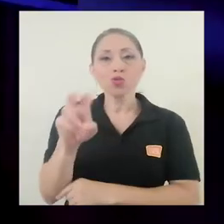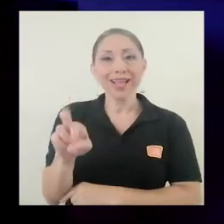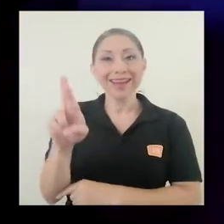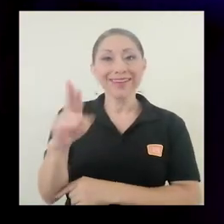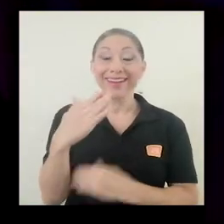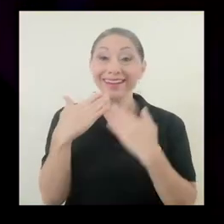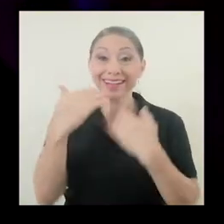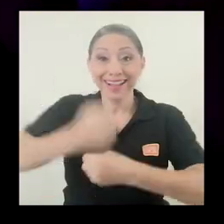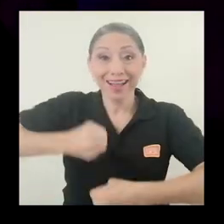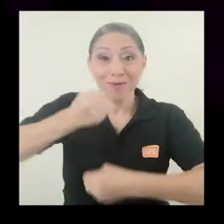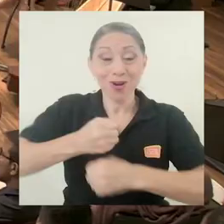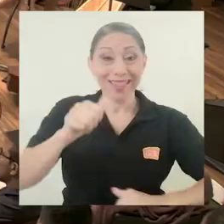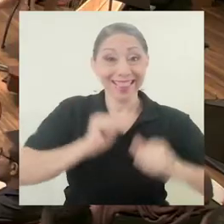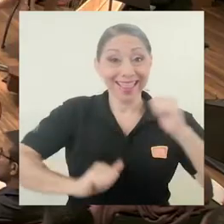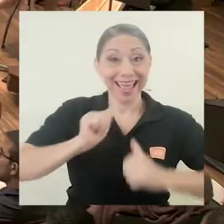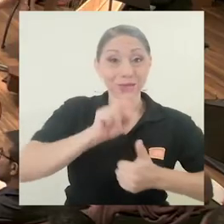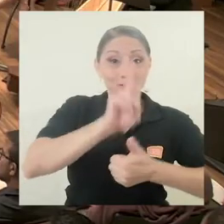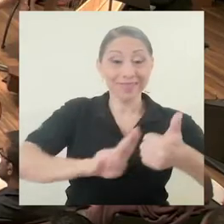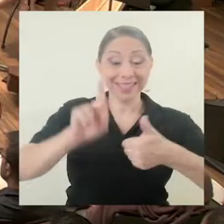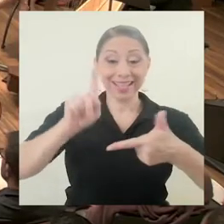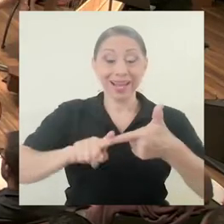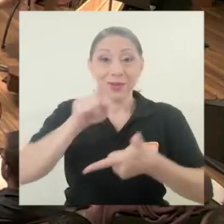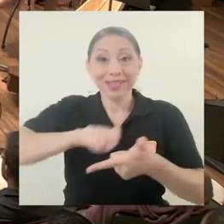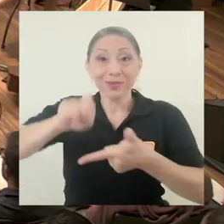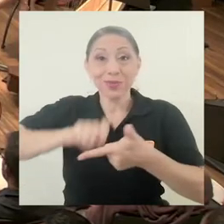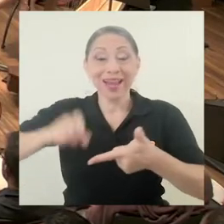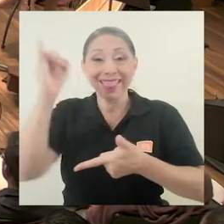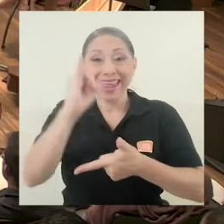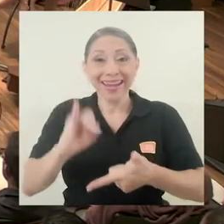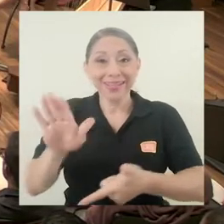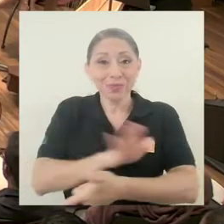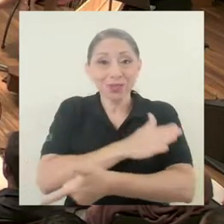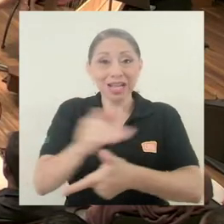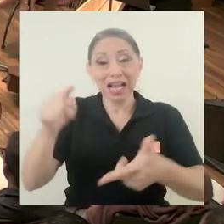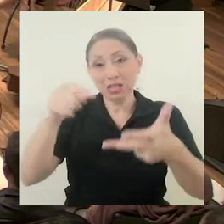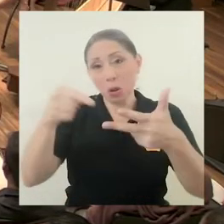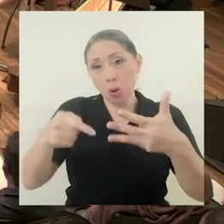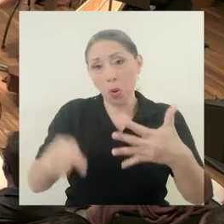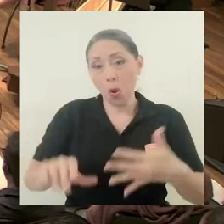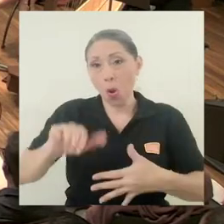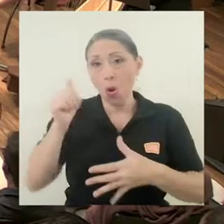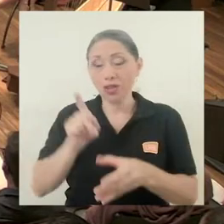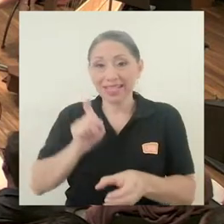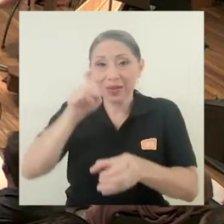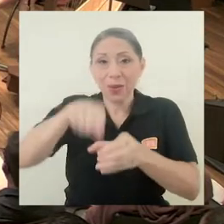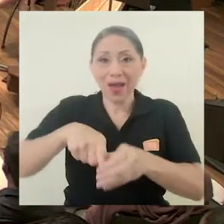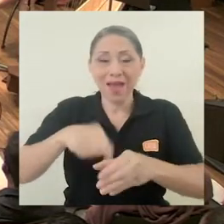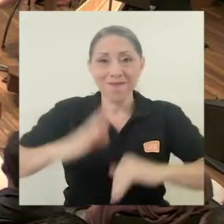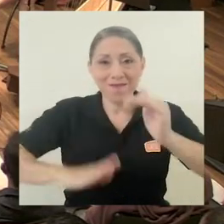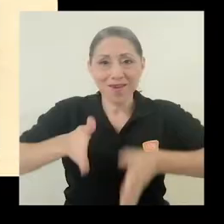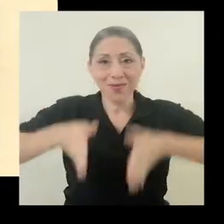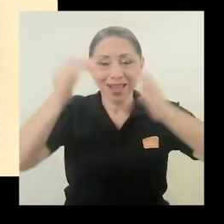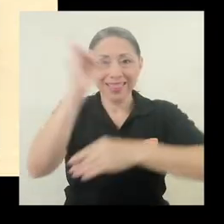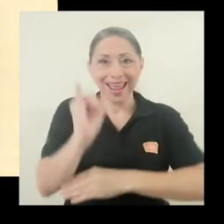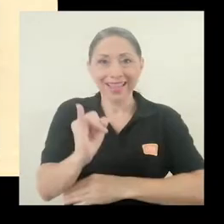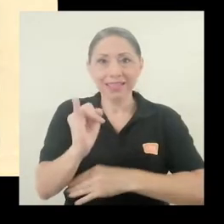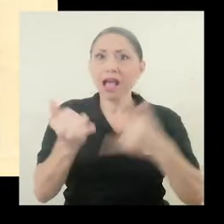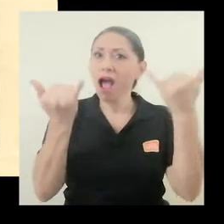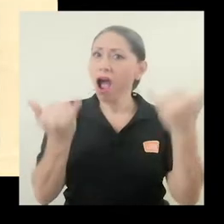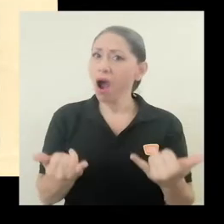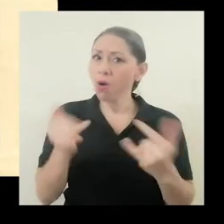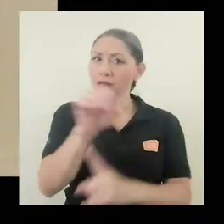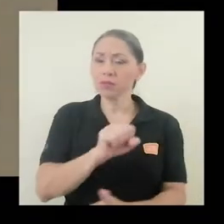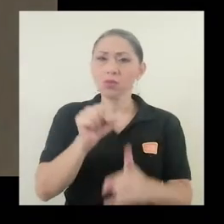labor del Teatro Universitario, la Escuela de Artes Musicales y otras instancias de la Facultad de Artes. Hoy,